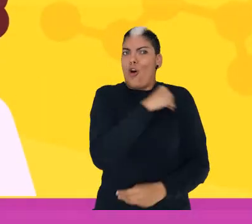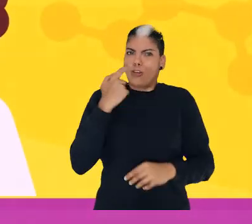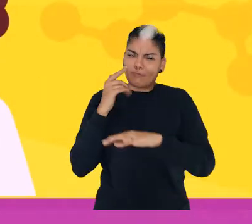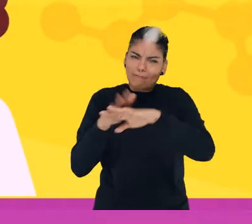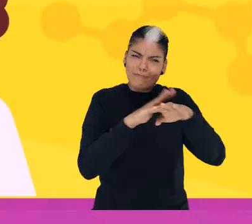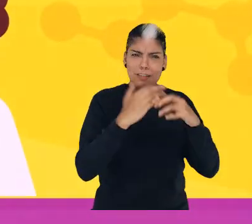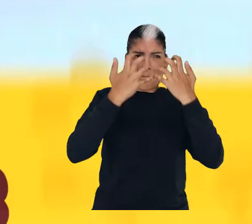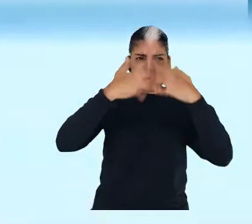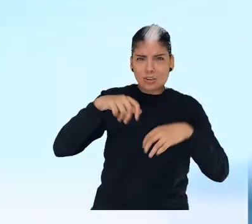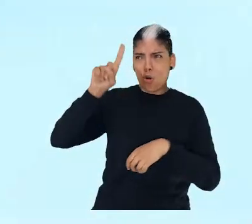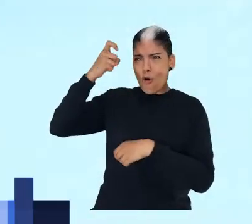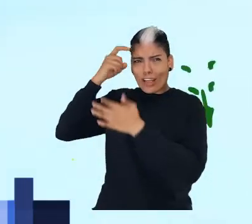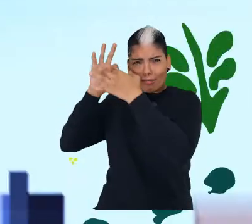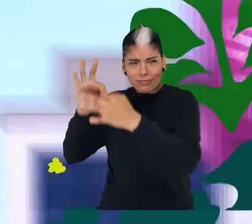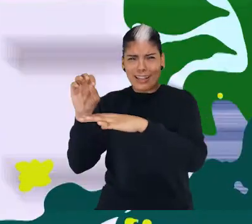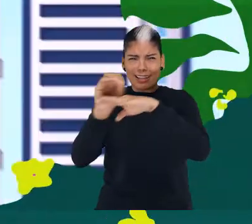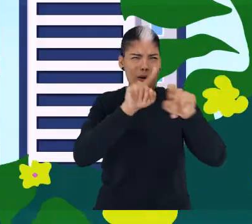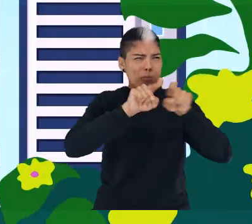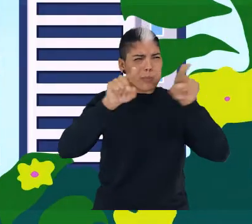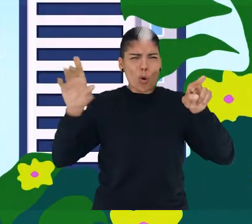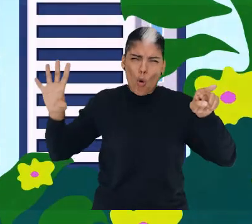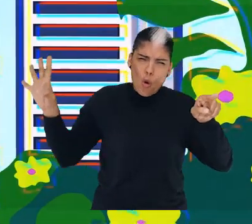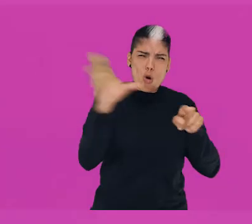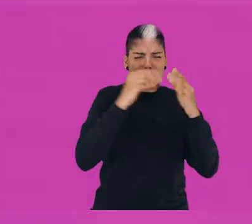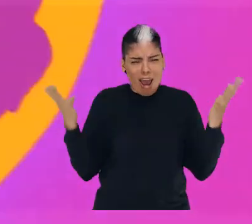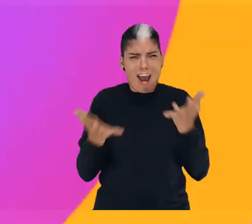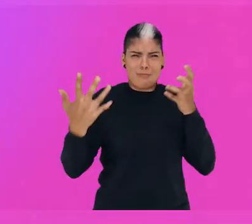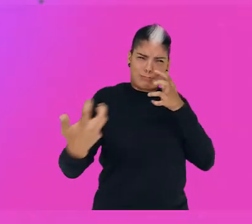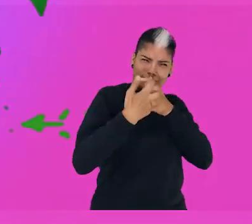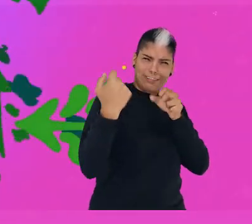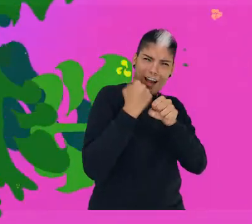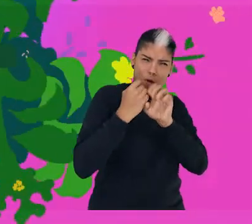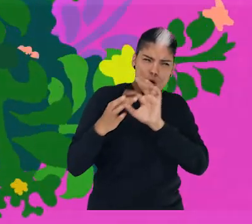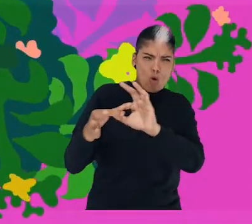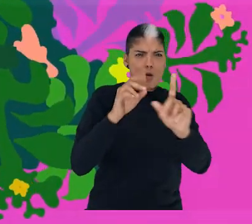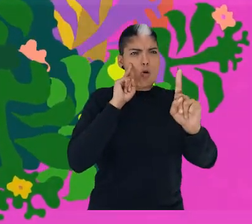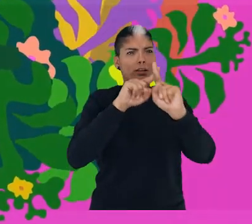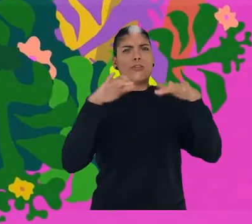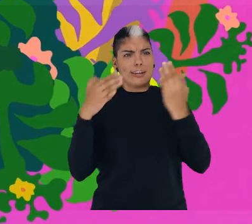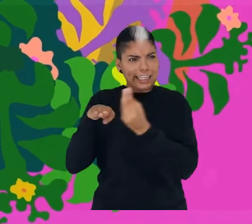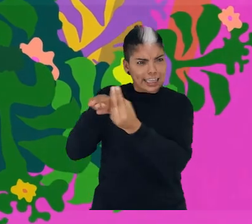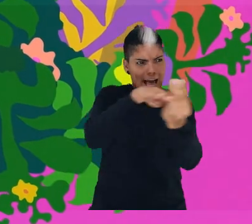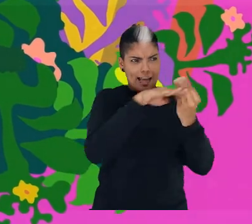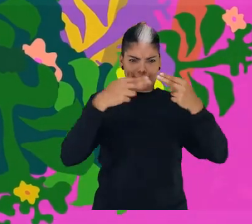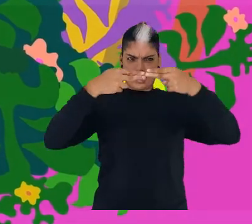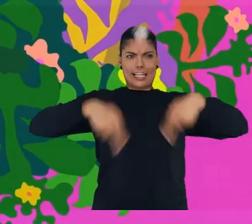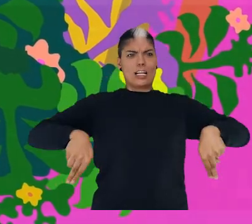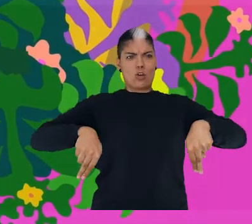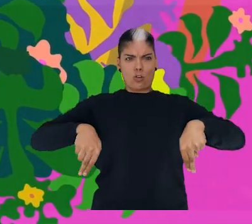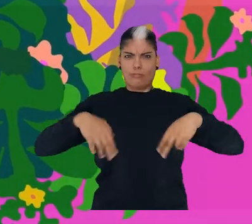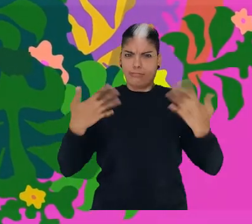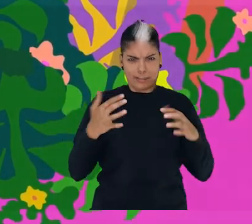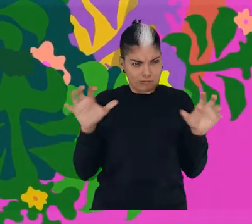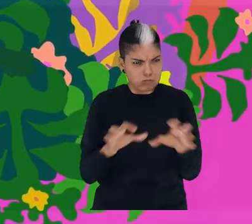privado a articularse con nuestros equipos de autonomía económica y transversalización de la equidad de género, para que empecemos a consolidar buenas